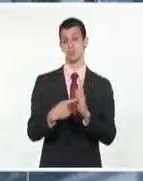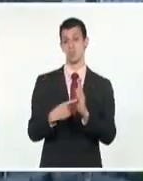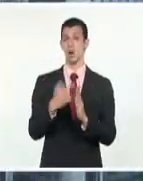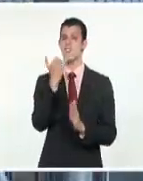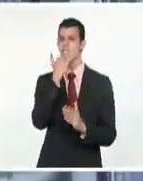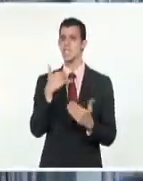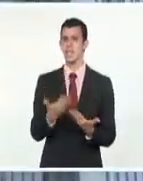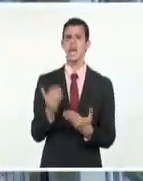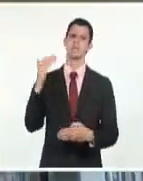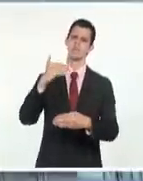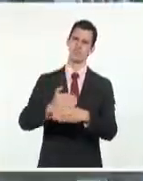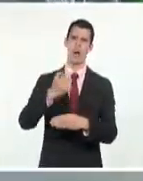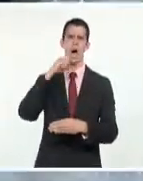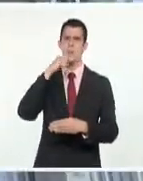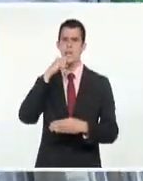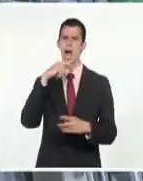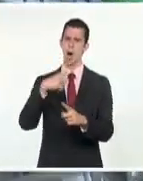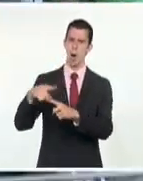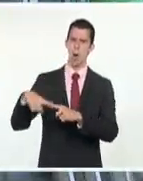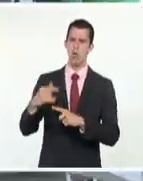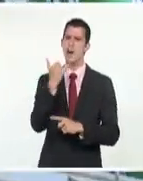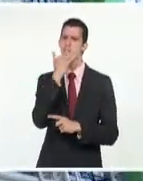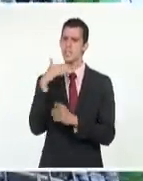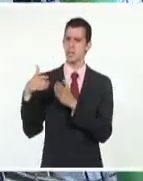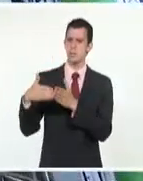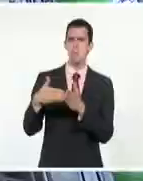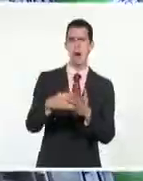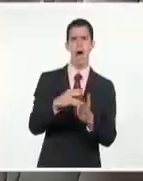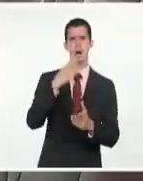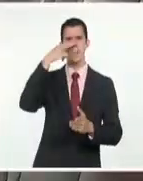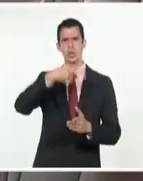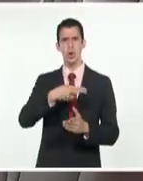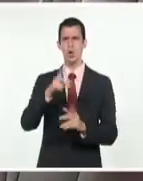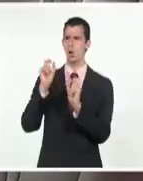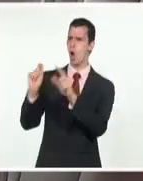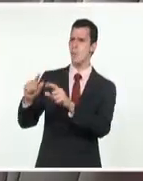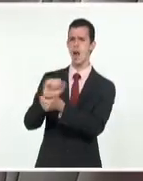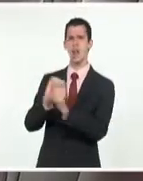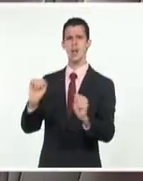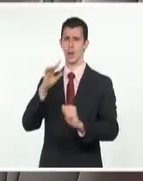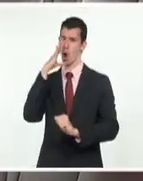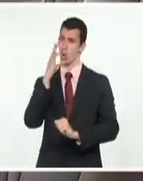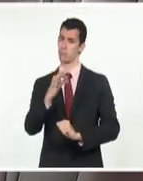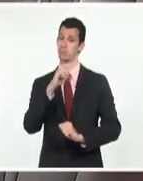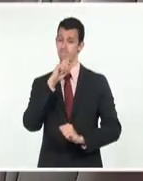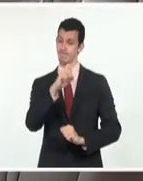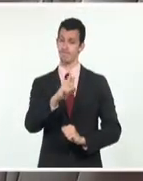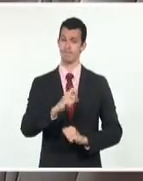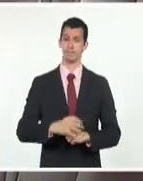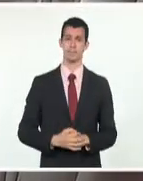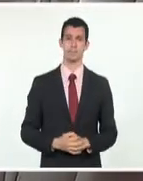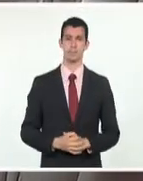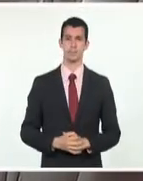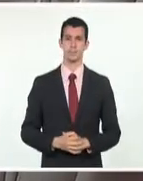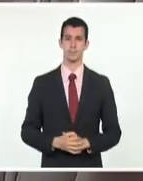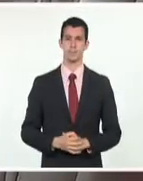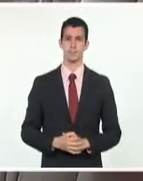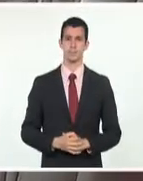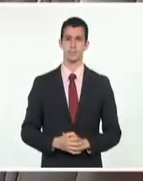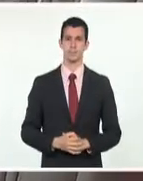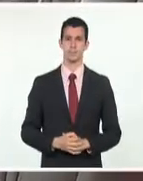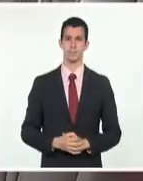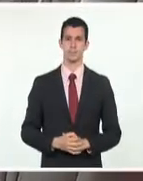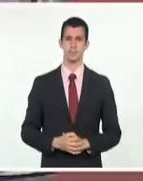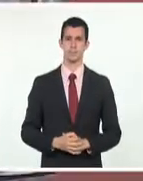por el actual gobierno norteamericano. También solicitó al pueblo contribuir a mitigar los efectos de esta contingencia